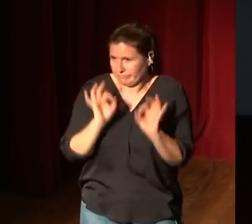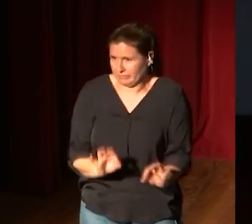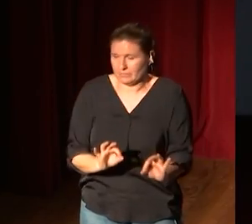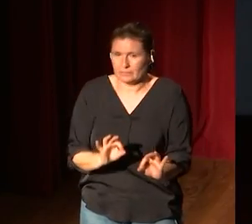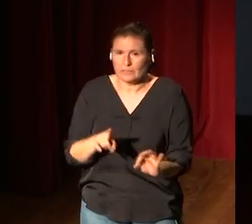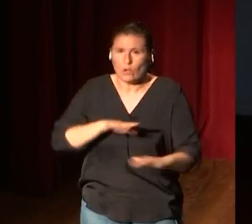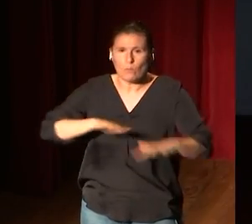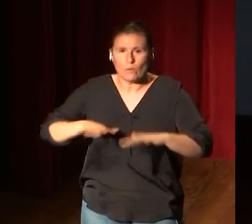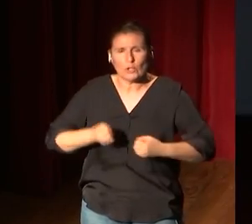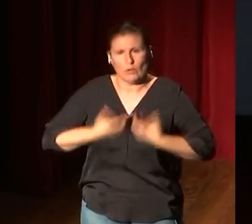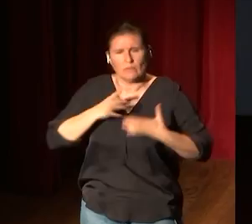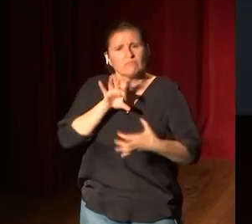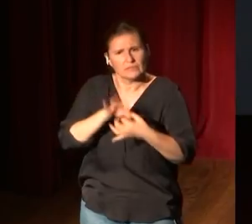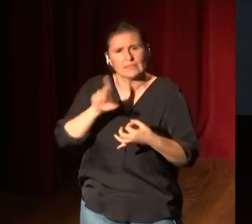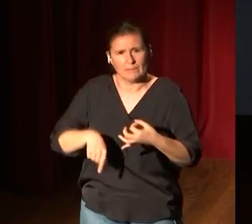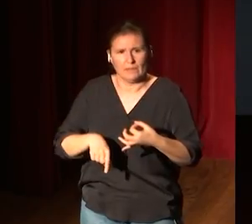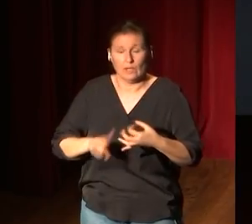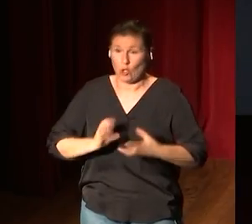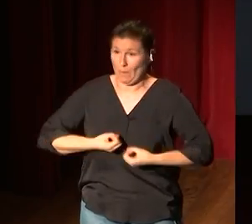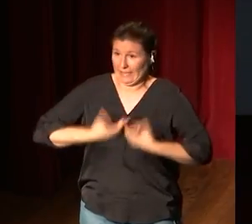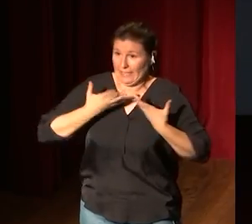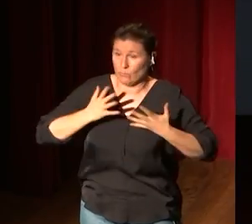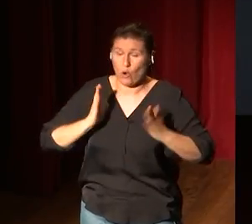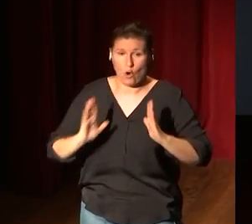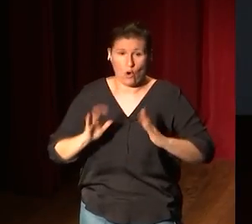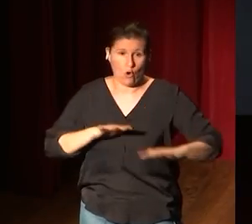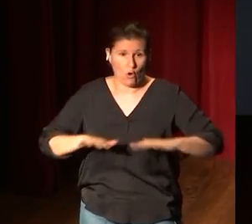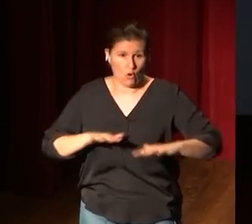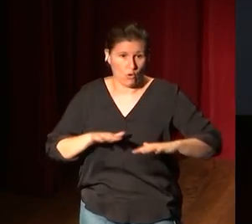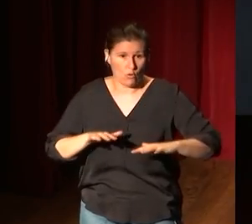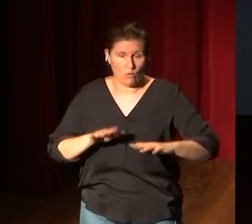es un movimiento romántico también. El romanticismo, desde el punto de vista